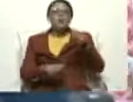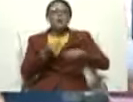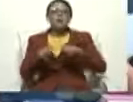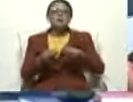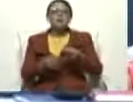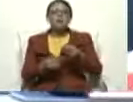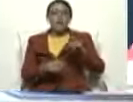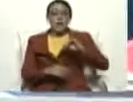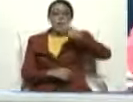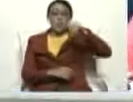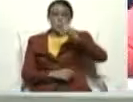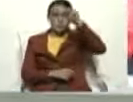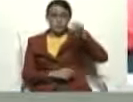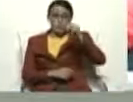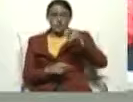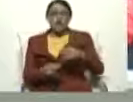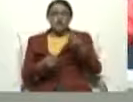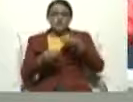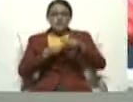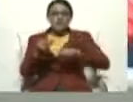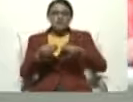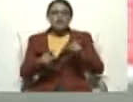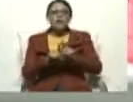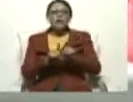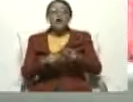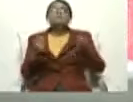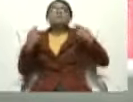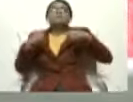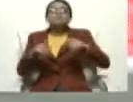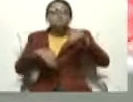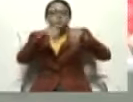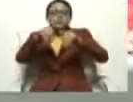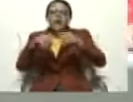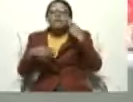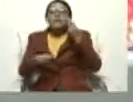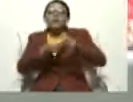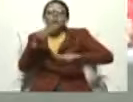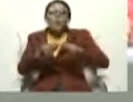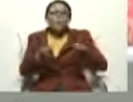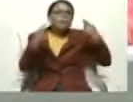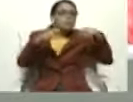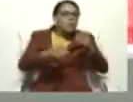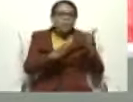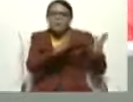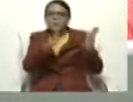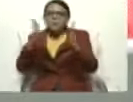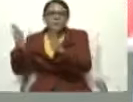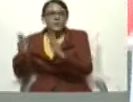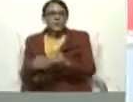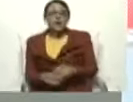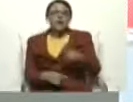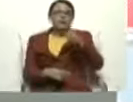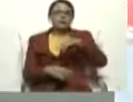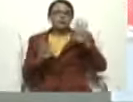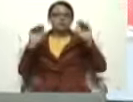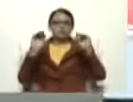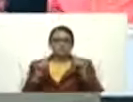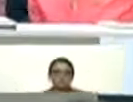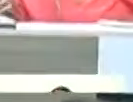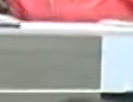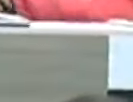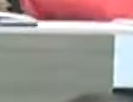electoral en nuestro país para estos comicios presidenciales el próximo 28 de julio. Con esta información nosotros vamos a despedir el contacto. Gracias.